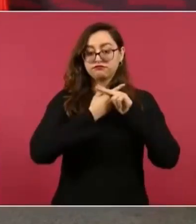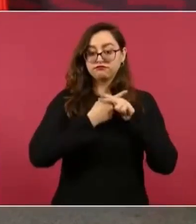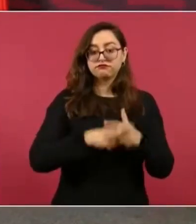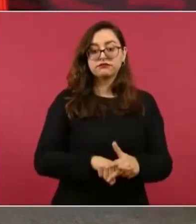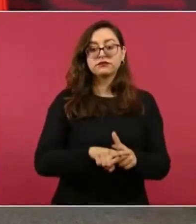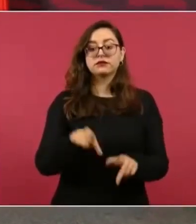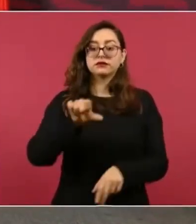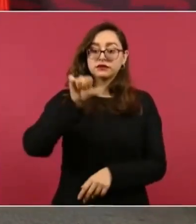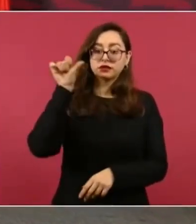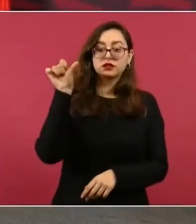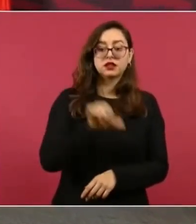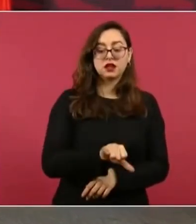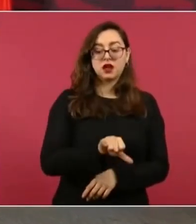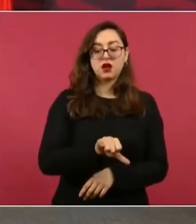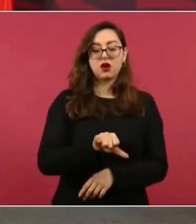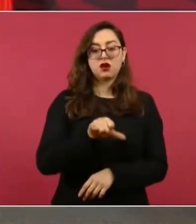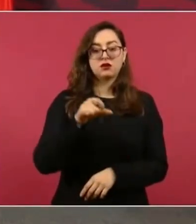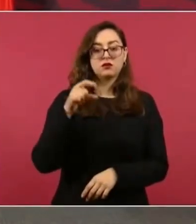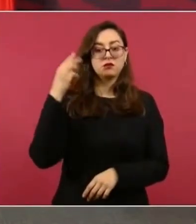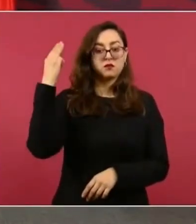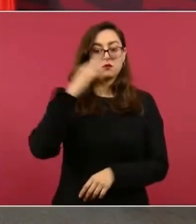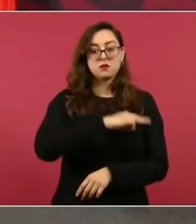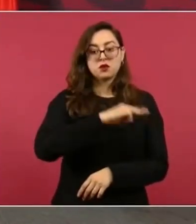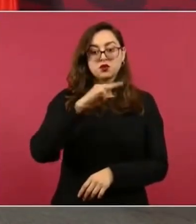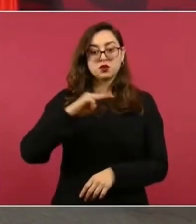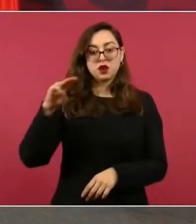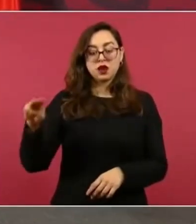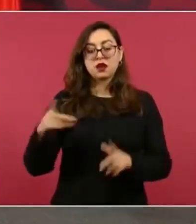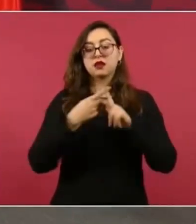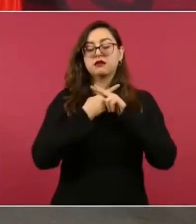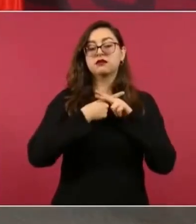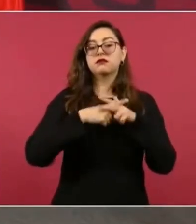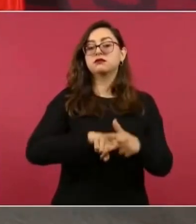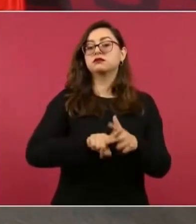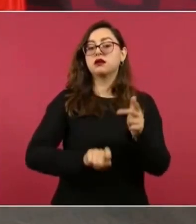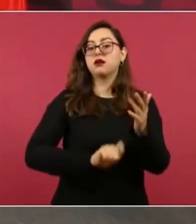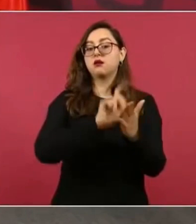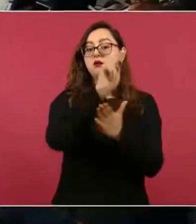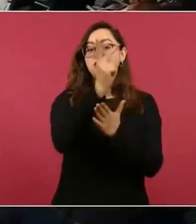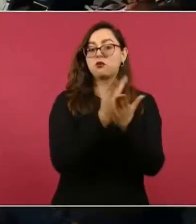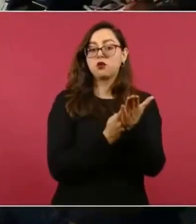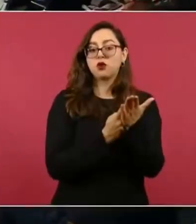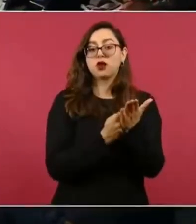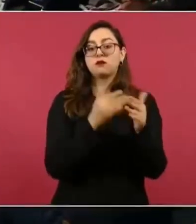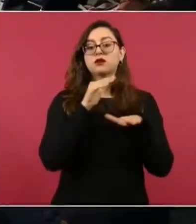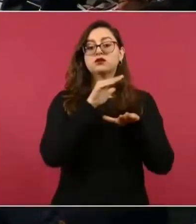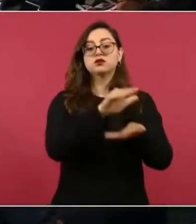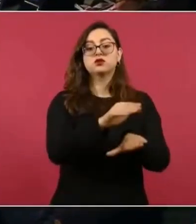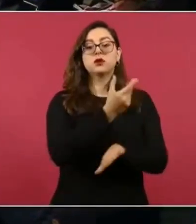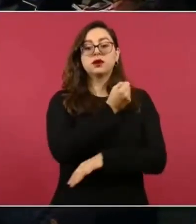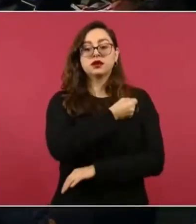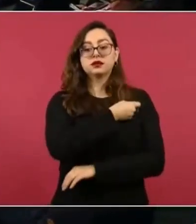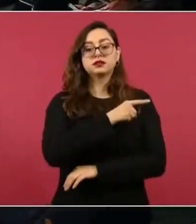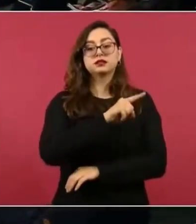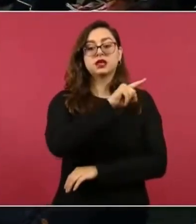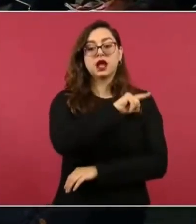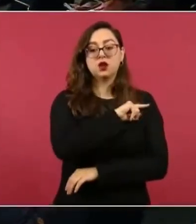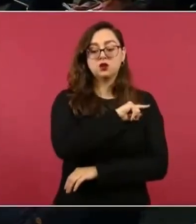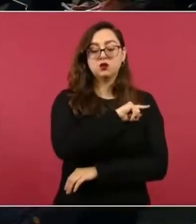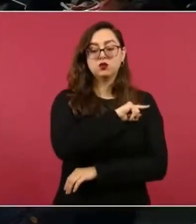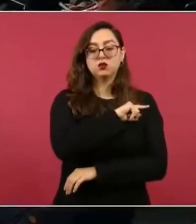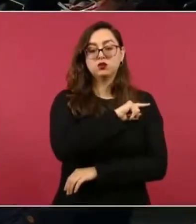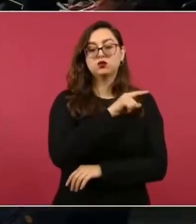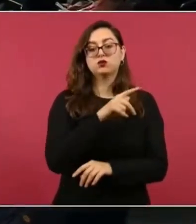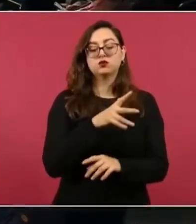En Michoacán el programa de salud, de mejoramiento